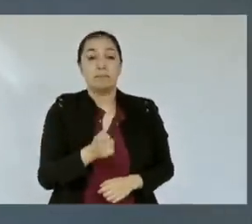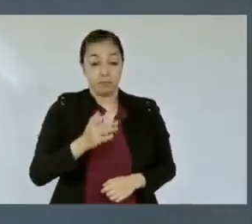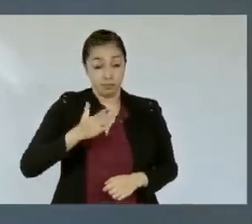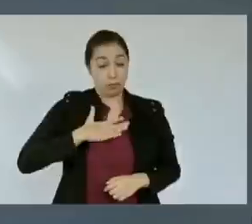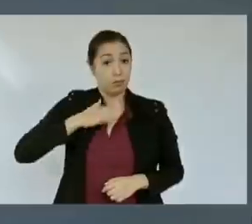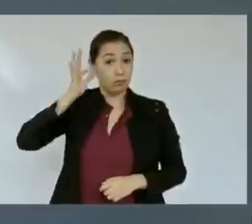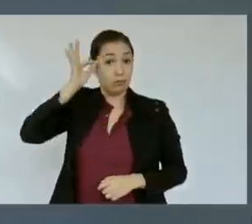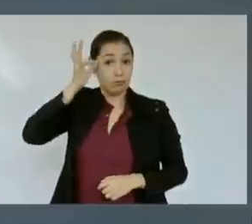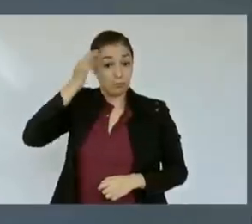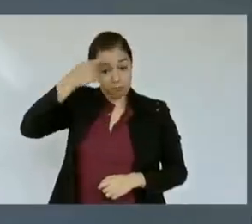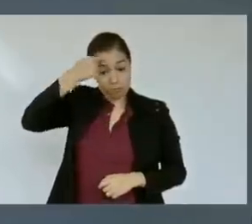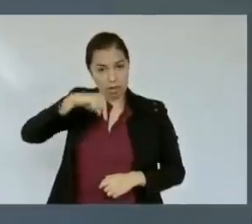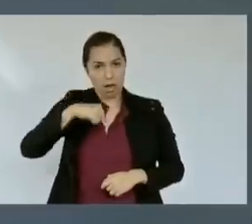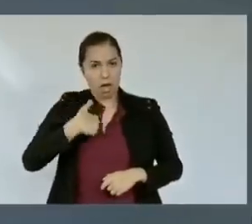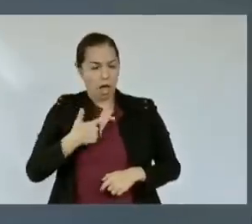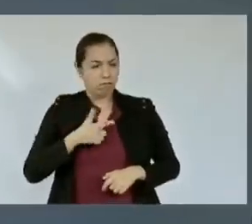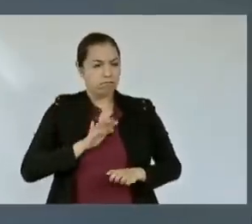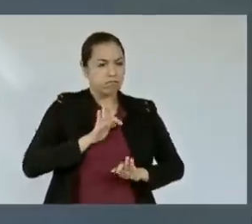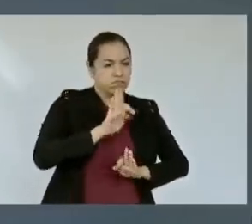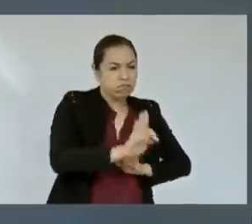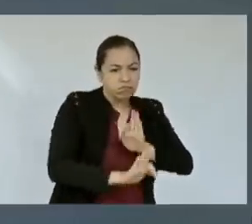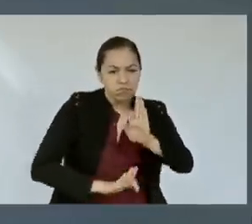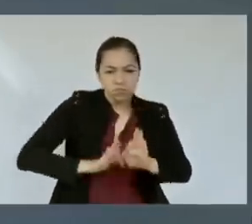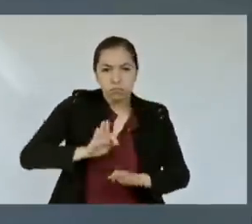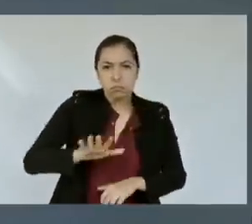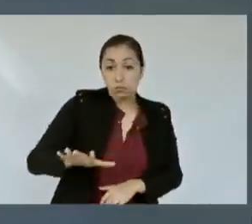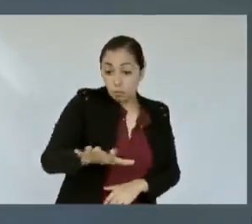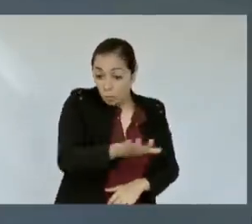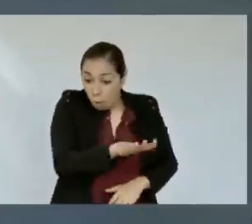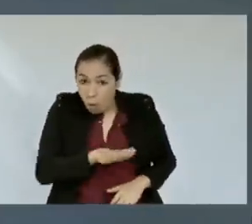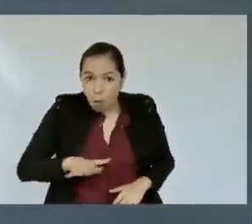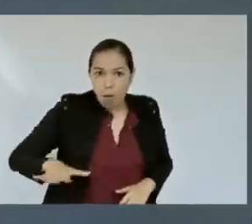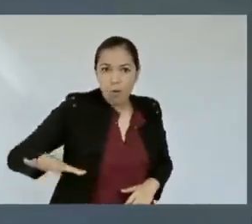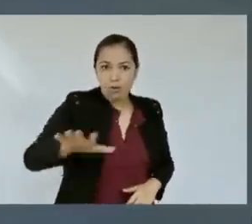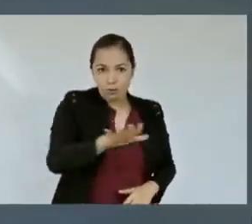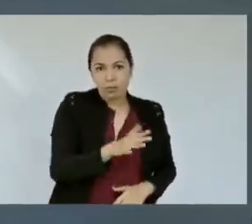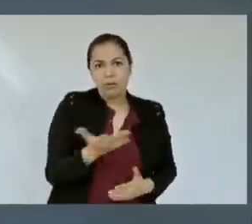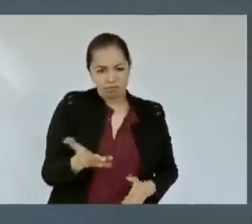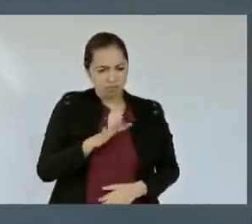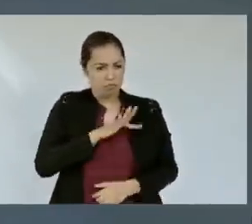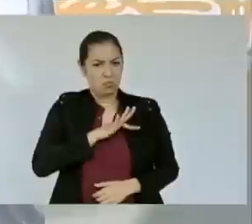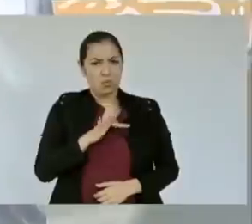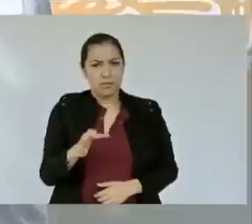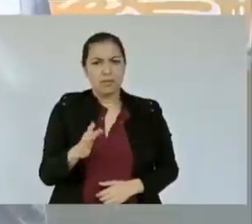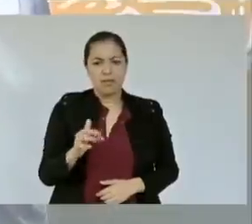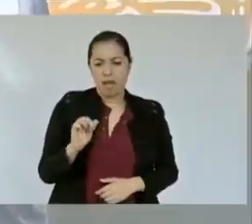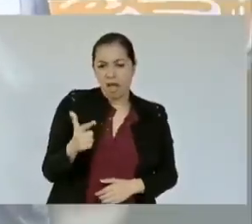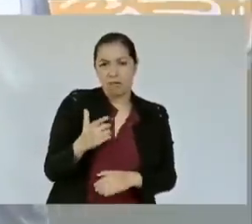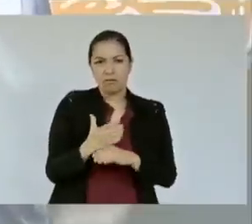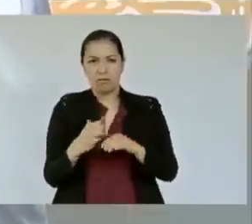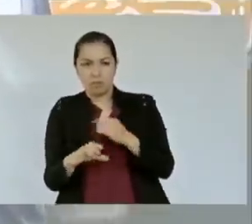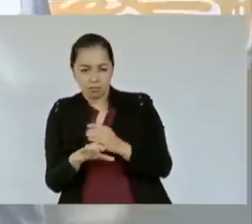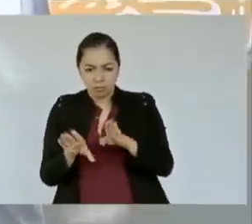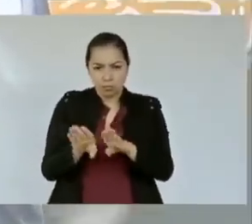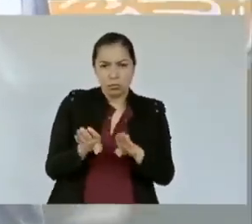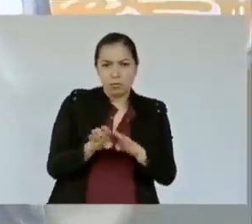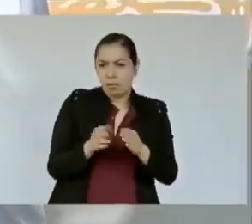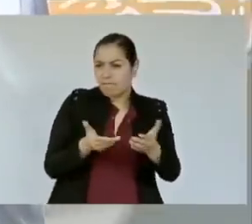nación significa estar al servicio de los demás y eso requiere